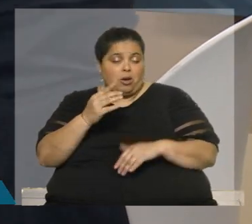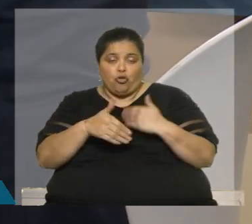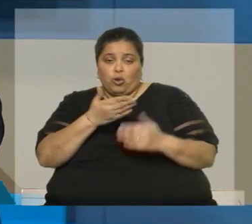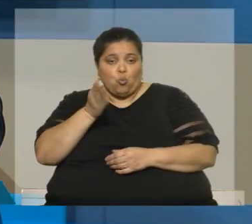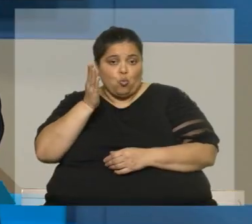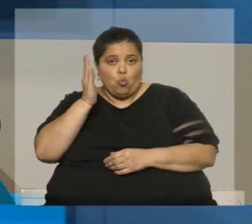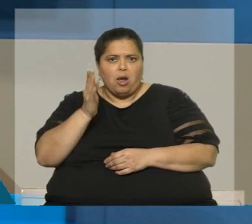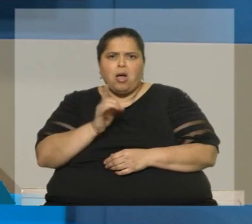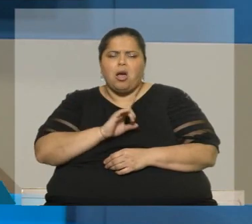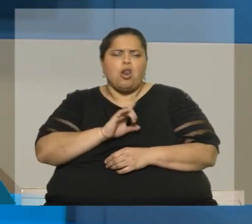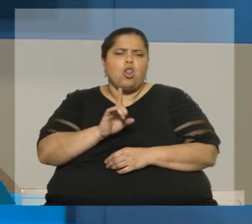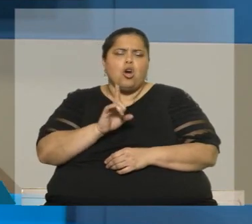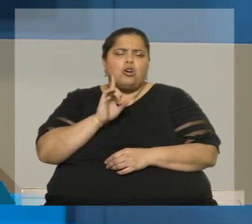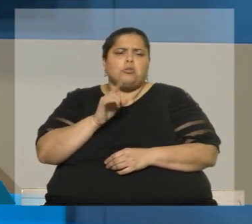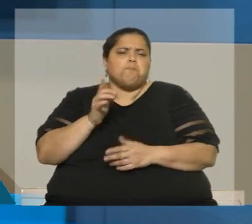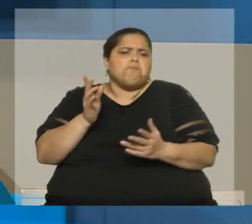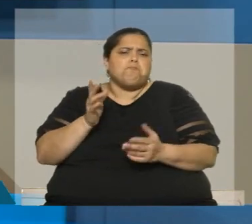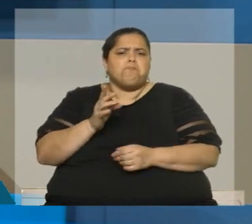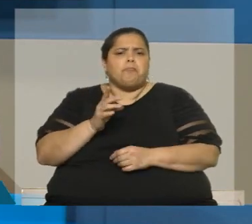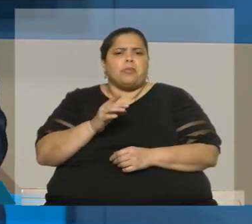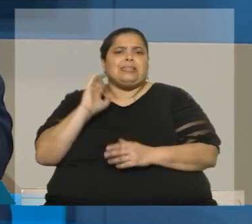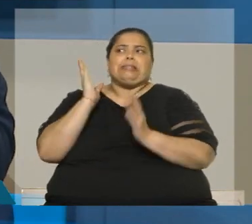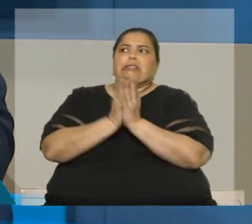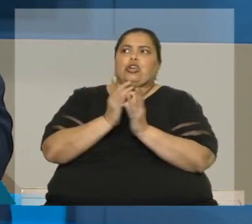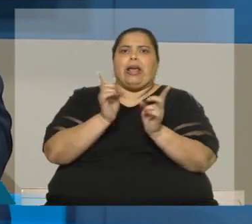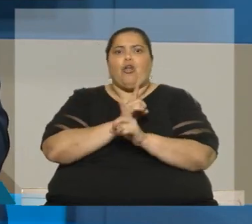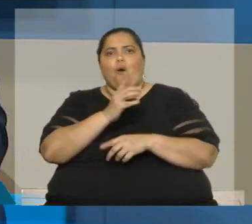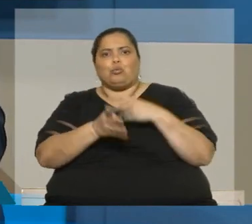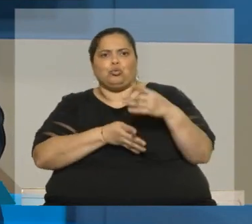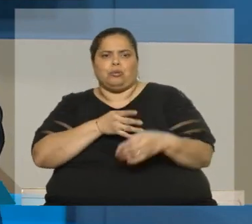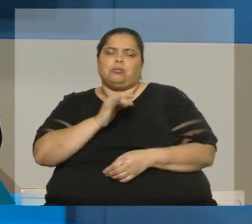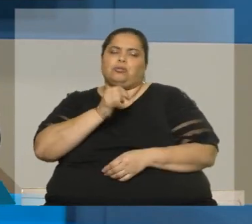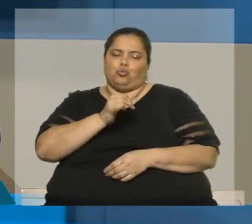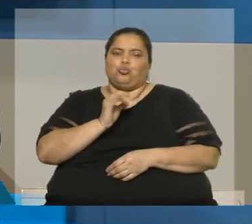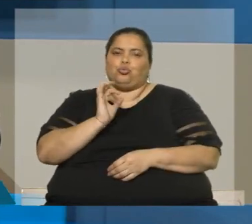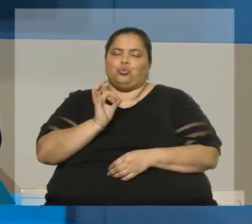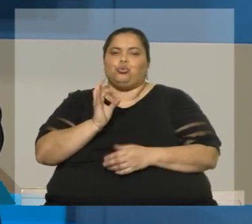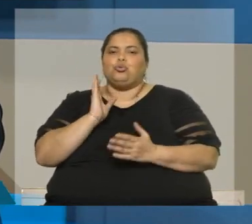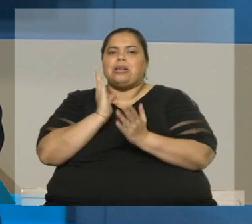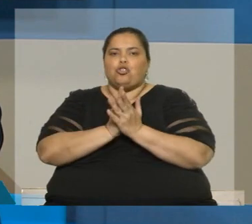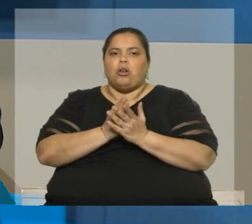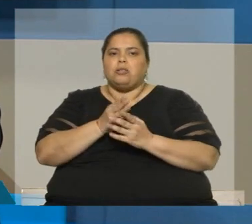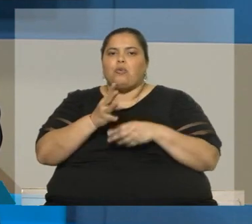yo creo que se ha parado. Es decir, yo cuando dicen, no, es que las sanciones no han funcionado. Sí, las sanciones y el compromiso internacional